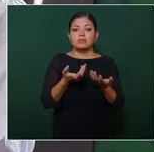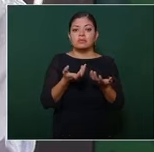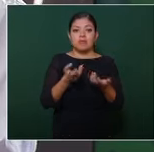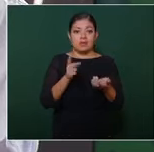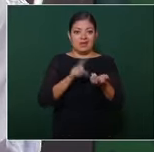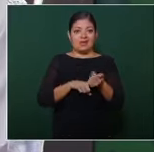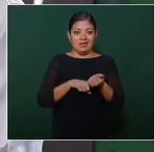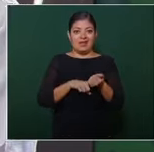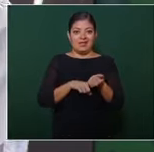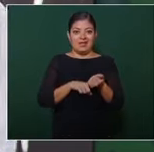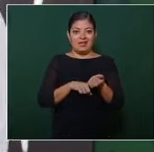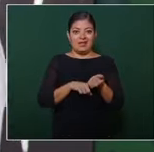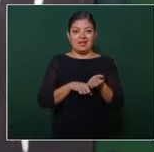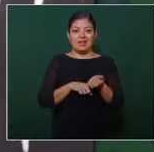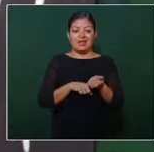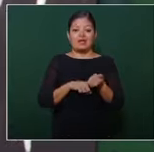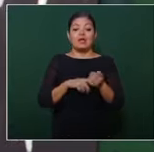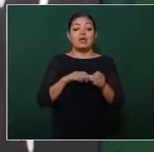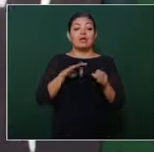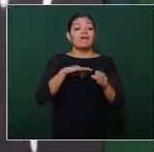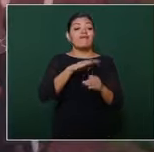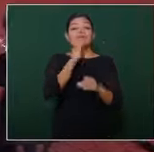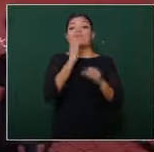estábamos en el fin de la historia